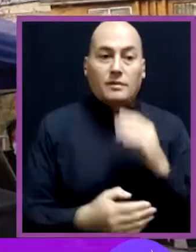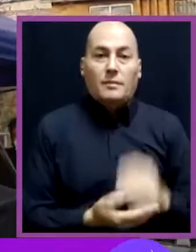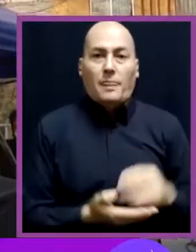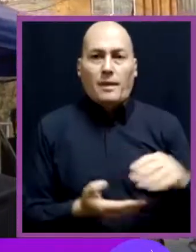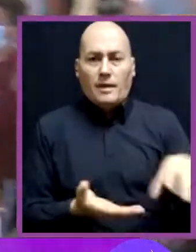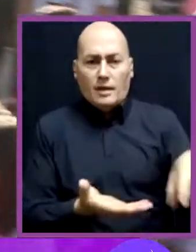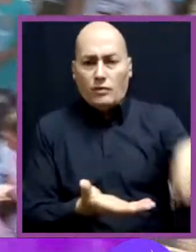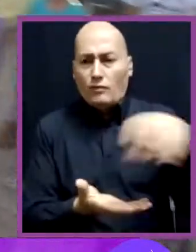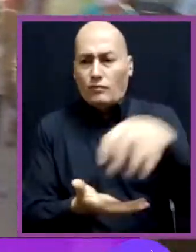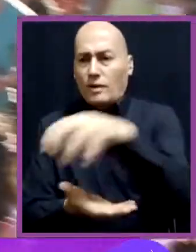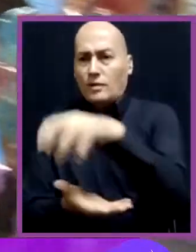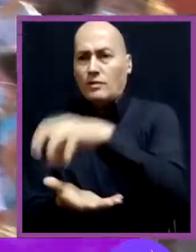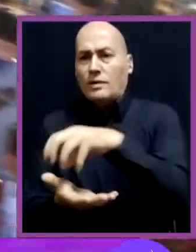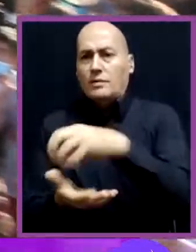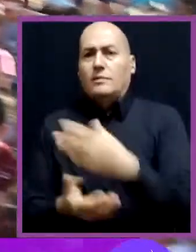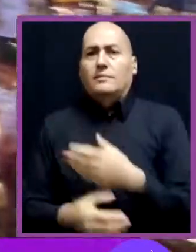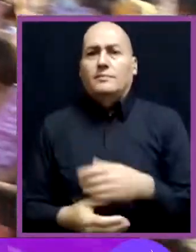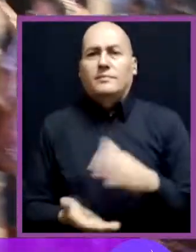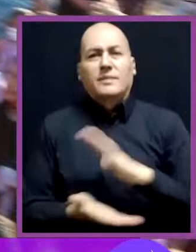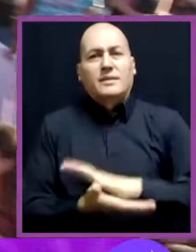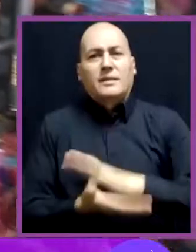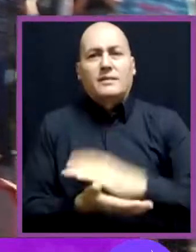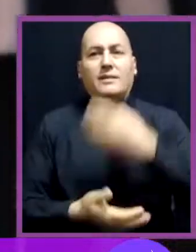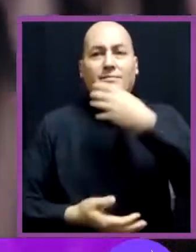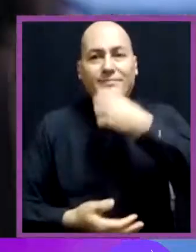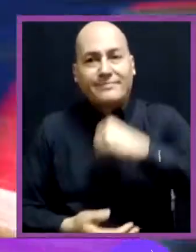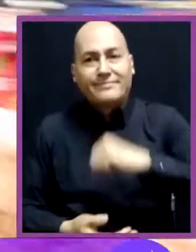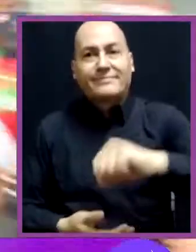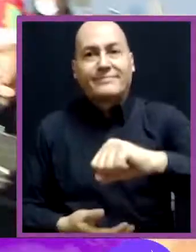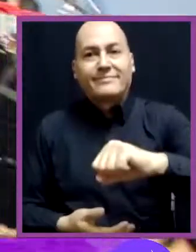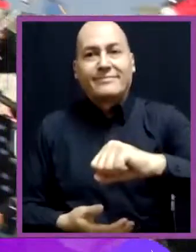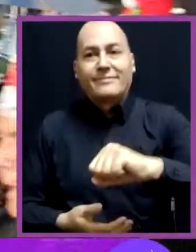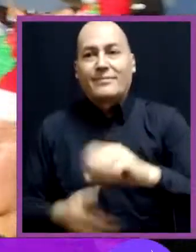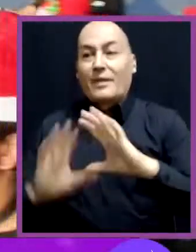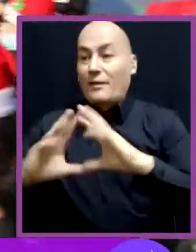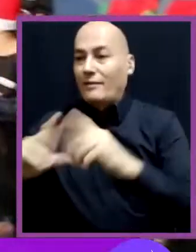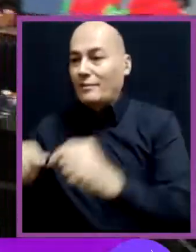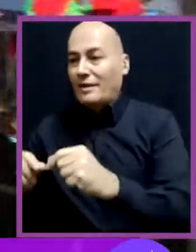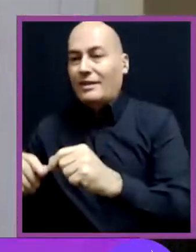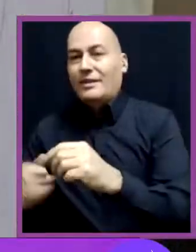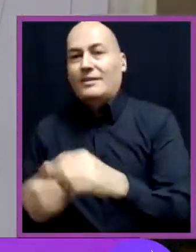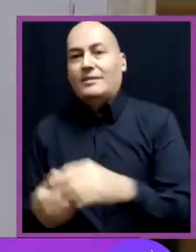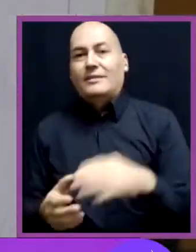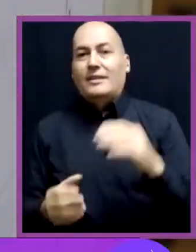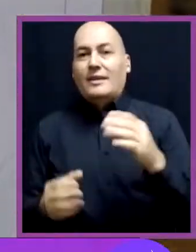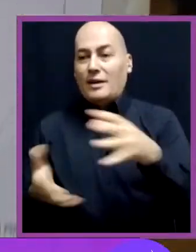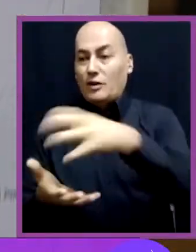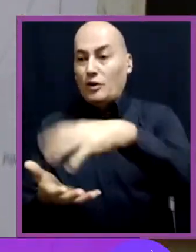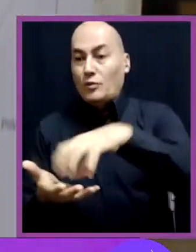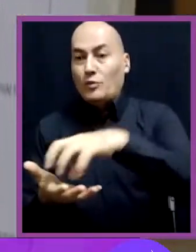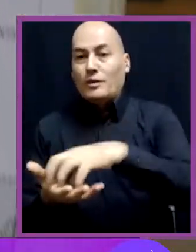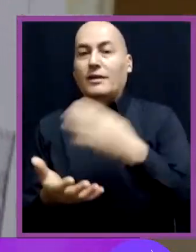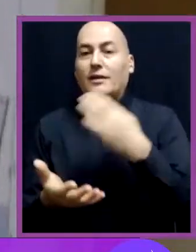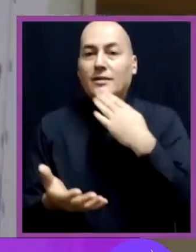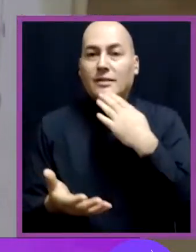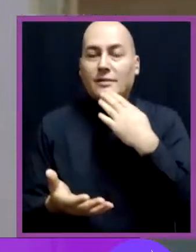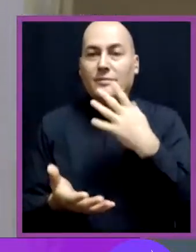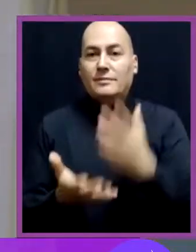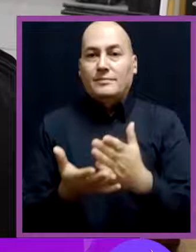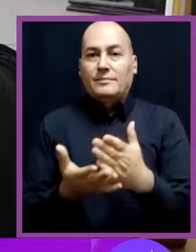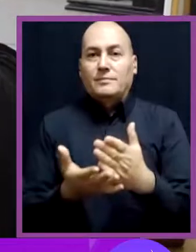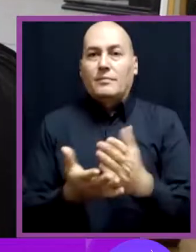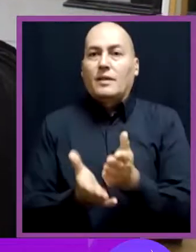acercamos a los barrios para celebrar Navidad con cientos de familias san Bernardinas. Promovimos encuentros de participación